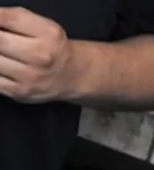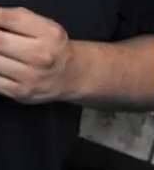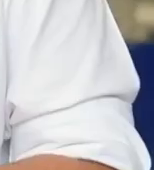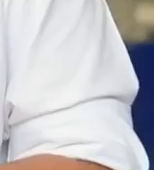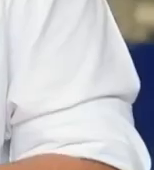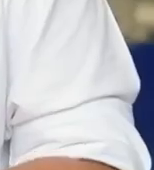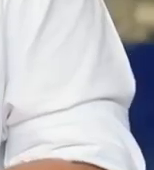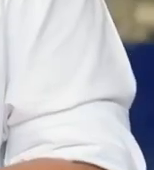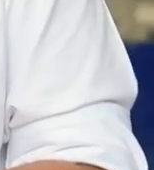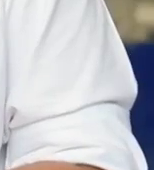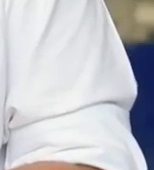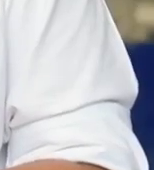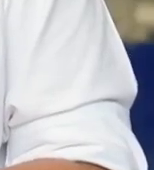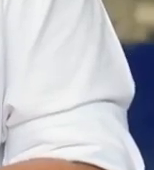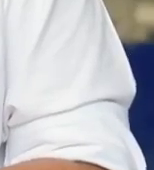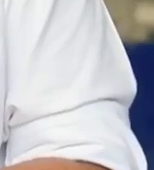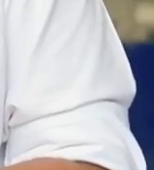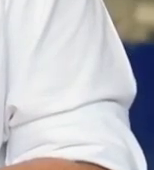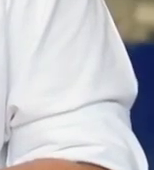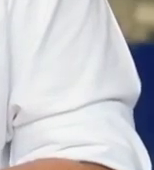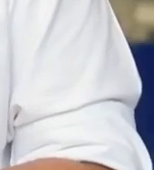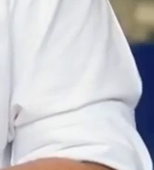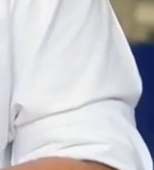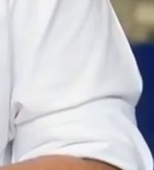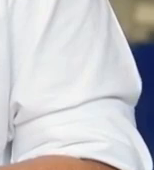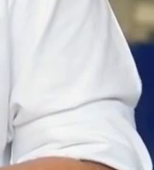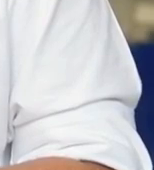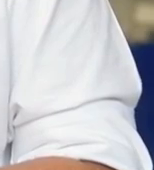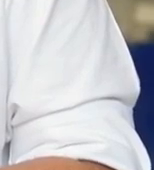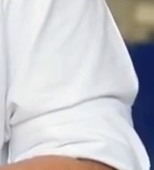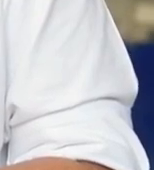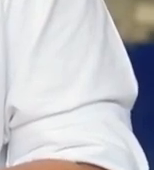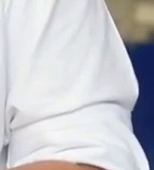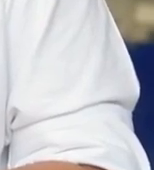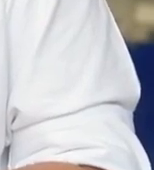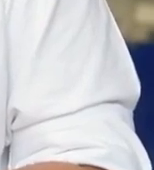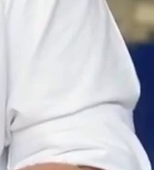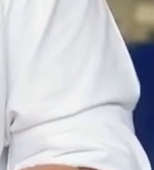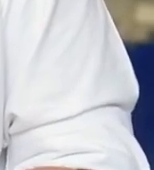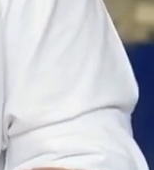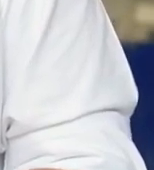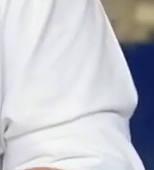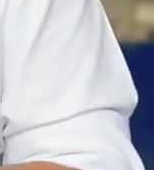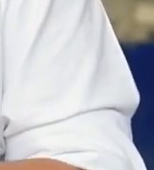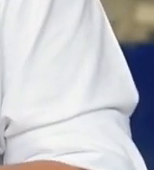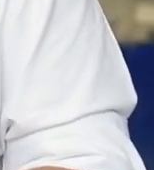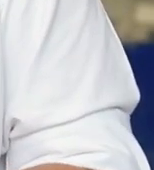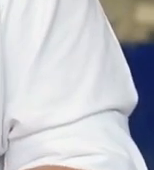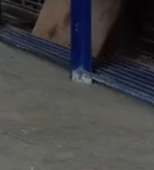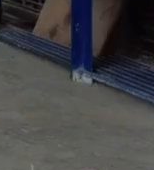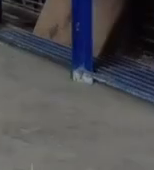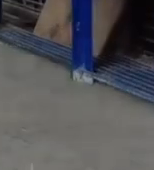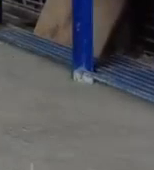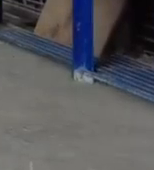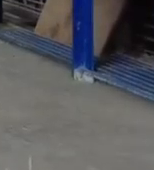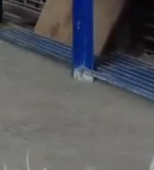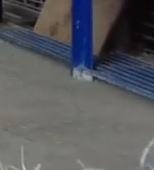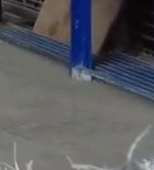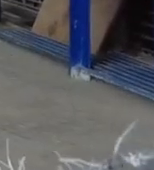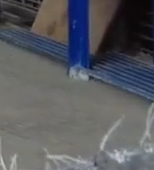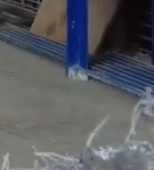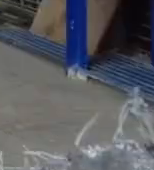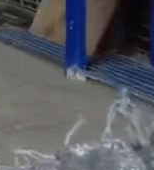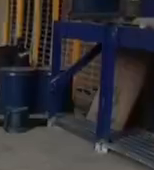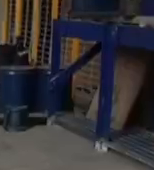sobre concreto. Esta tecnología tiene muchísimo potencial para servir como un posible sensor universal para otro tipo de aplicaciones. En este